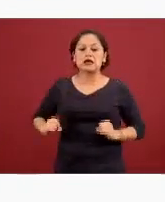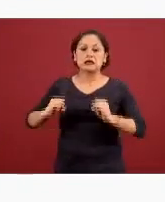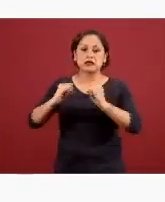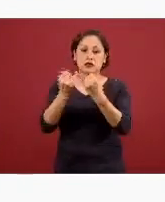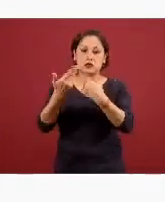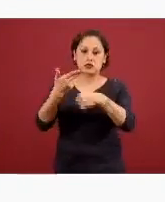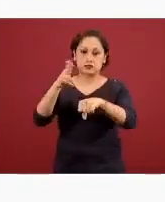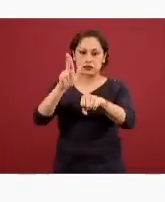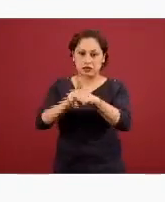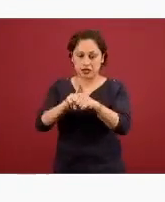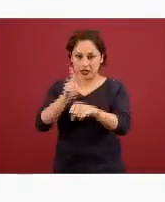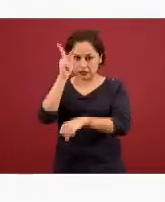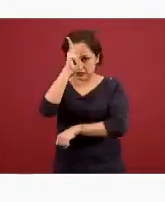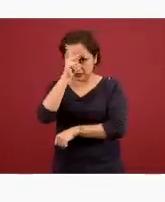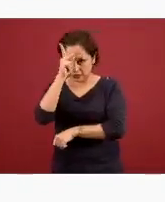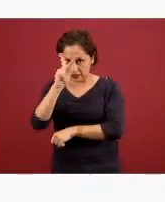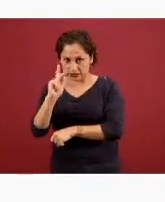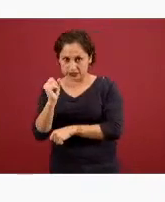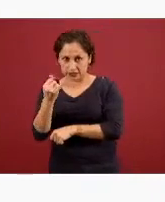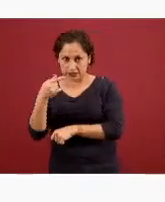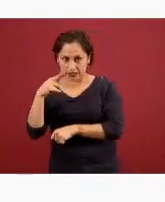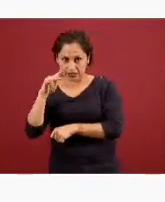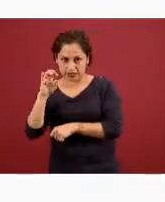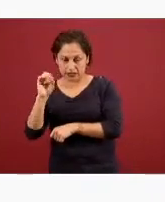38 51